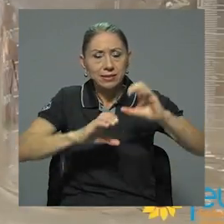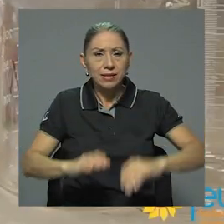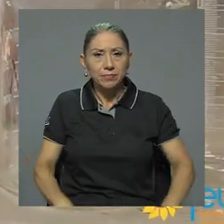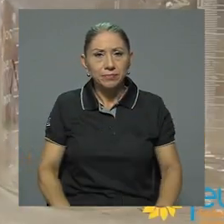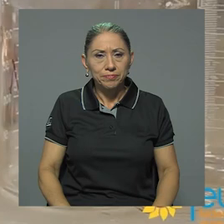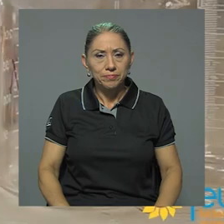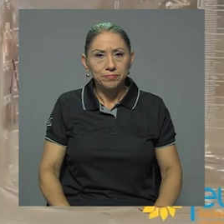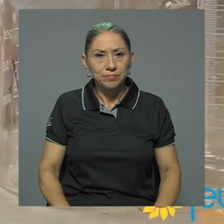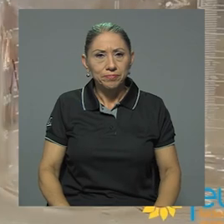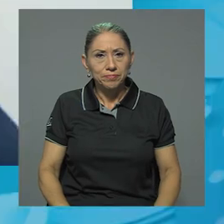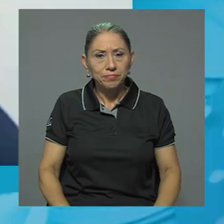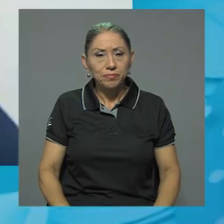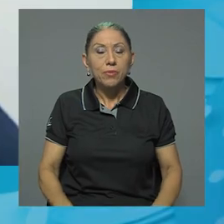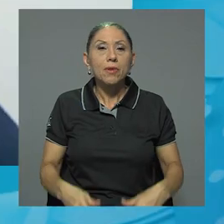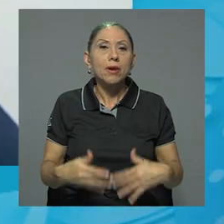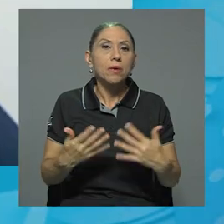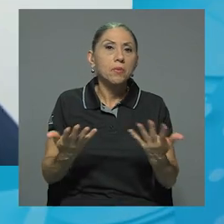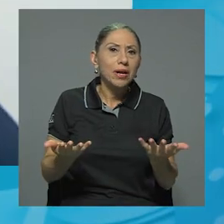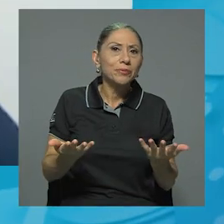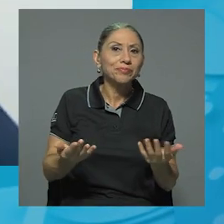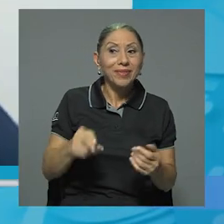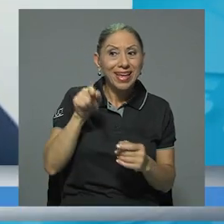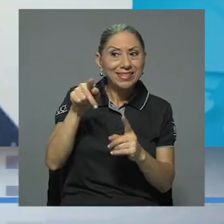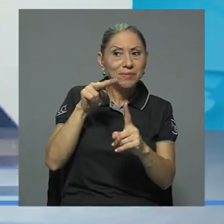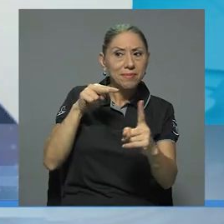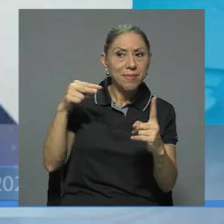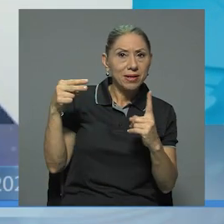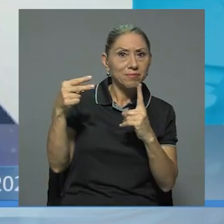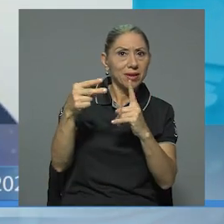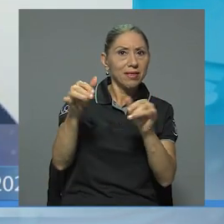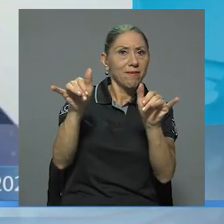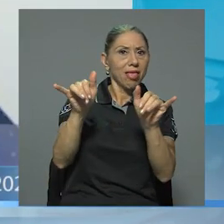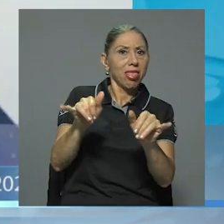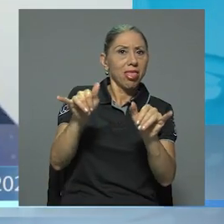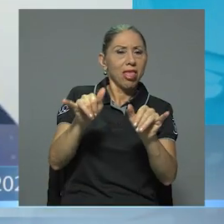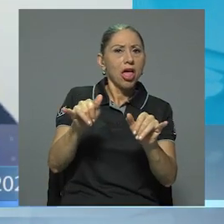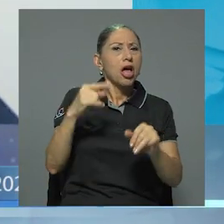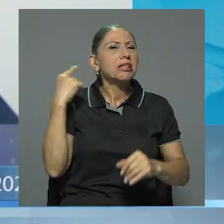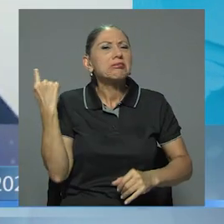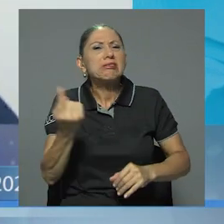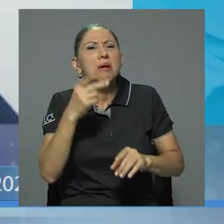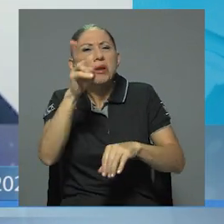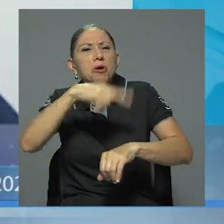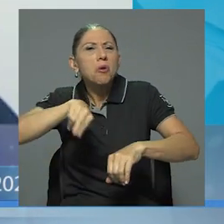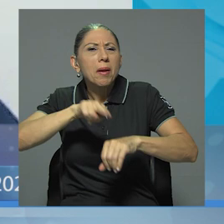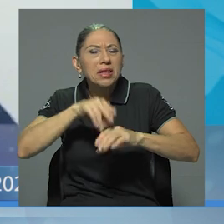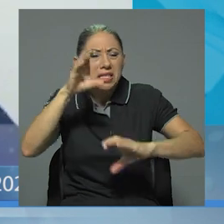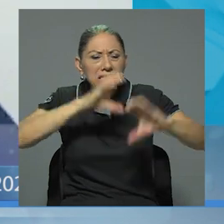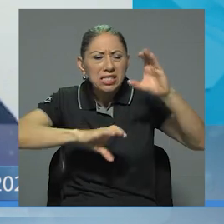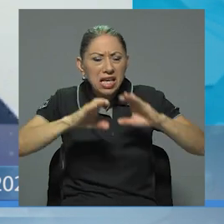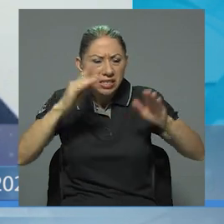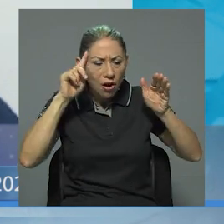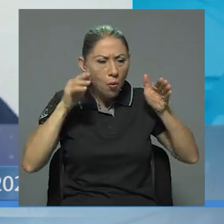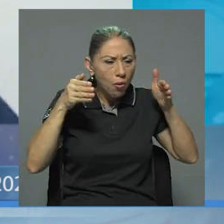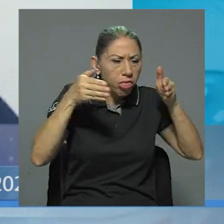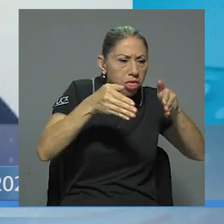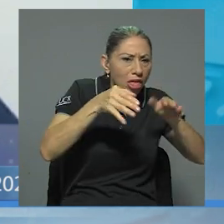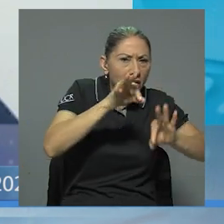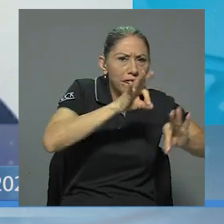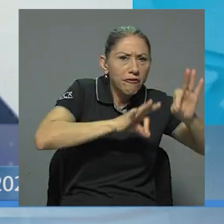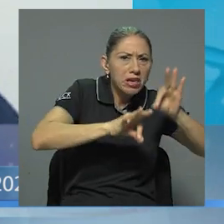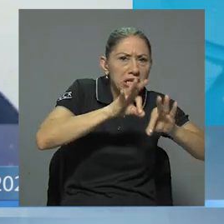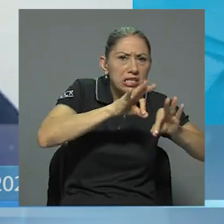Dejó un poco esa perspectiva, porque normalmente la ciencia se enfoca en físicas, en químicas,